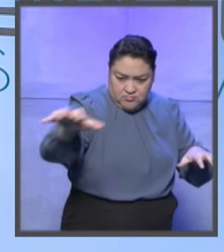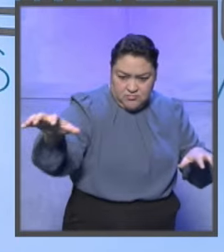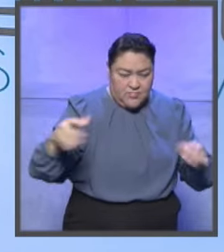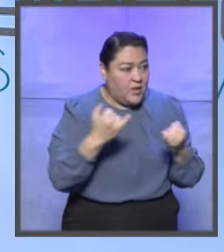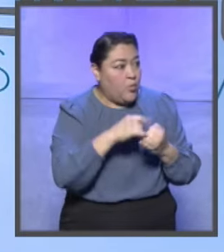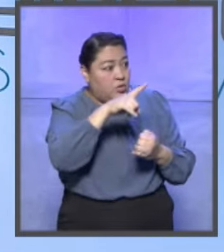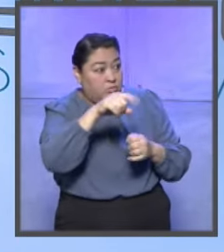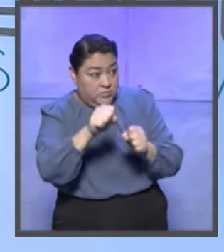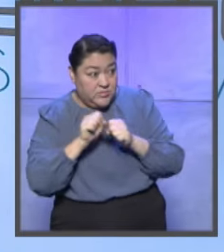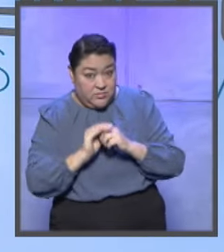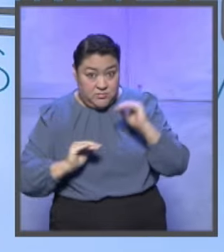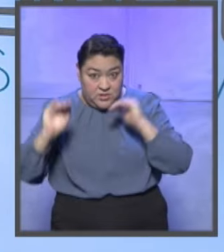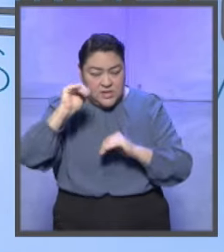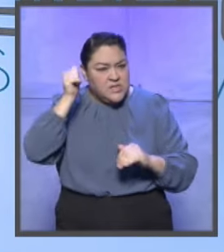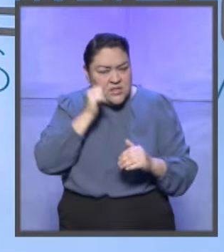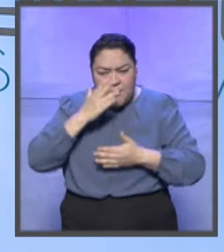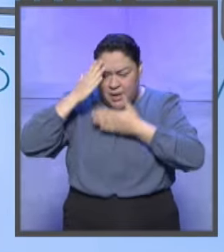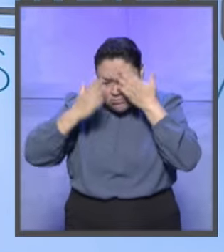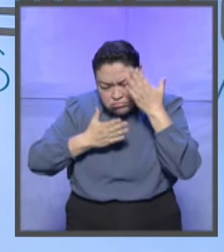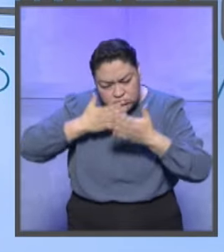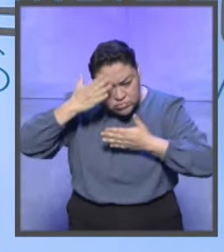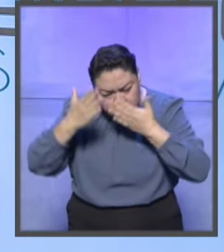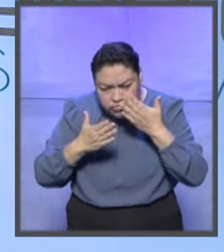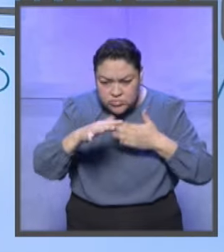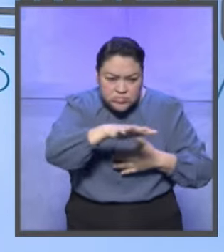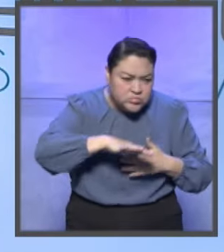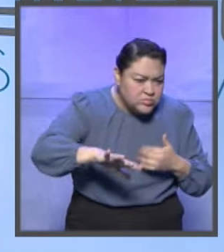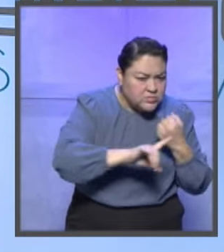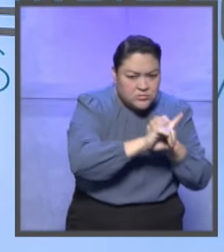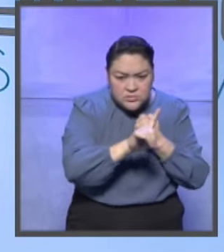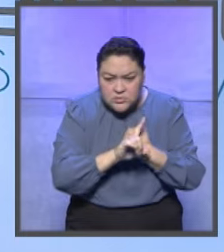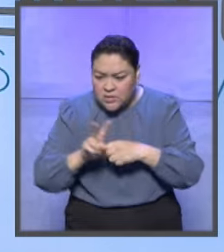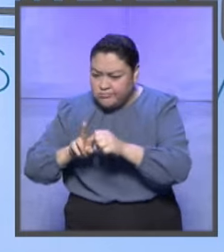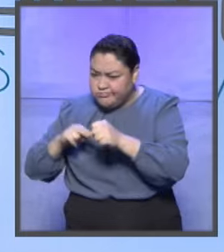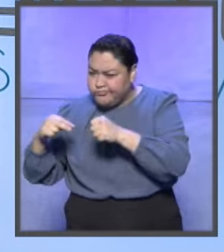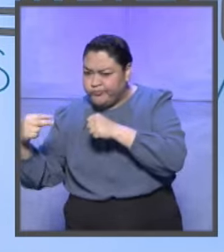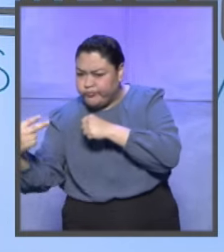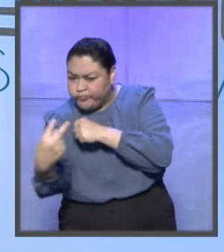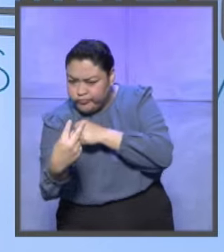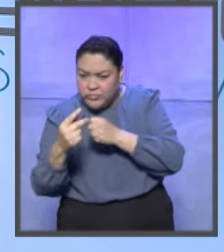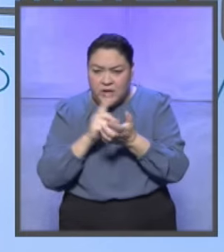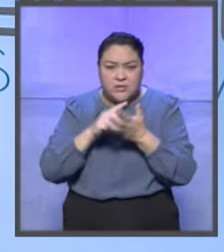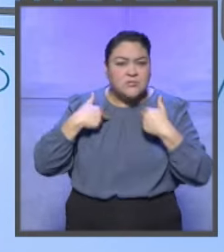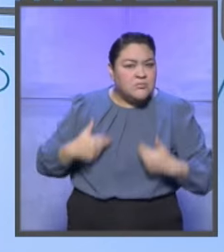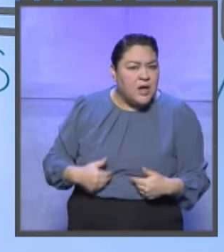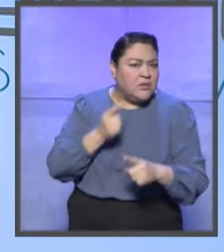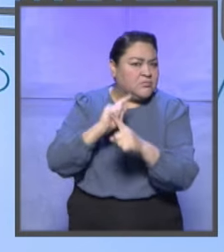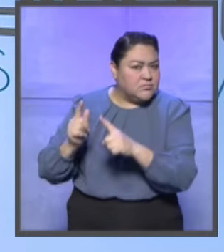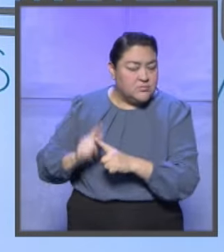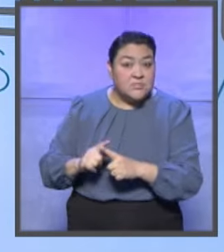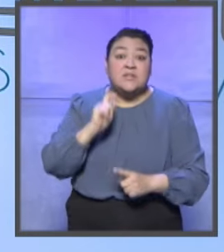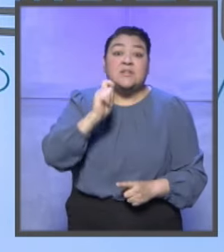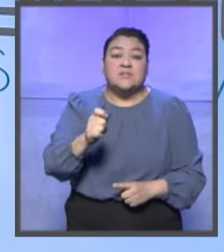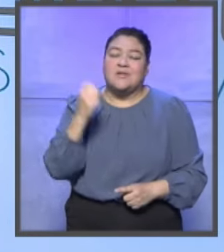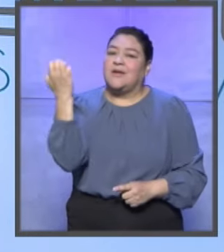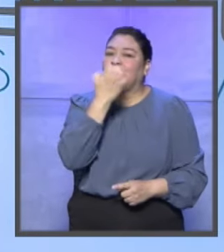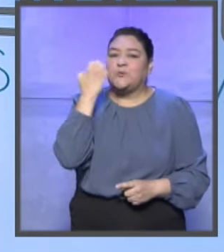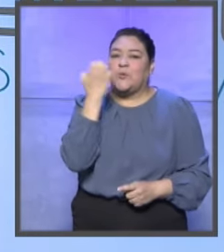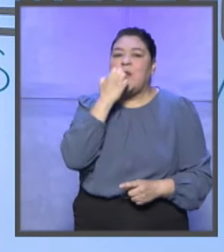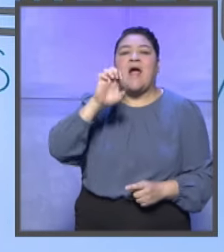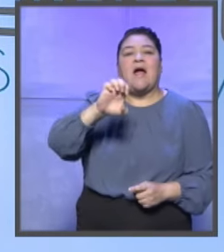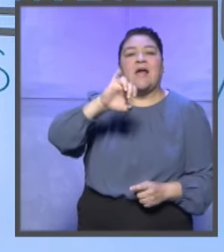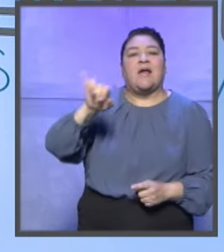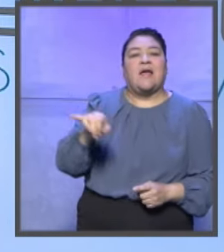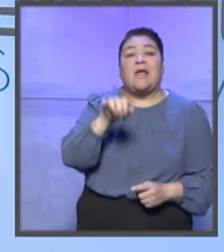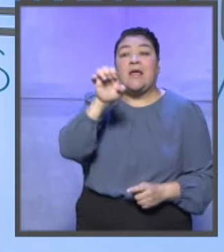estudiando, analizando las problemáticas desde una perspectiva de los derechos humanos y obviamente tenemos una escuela judicial muy